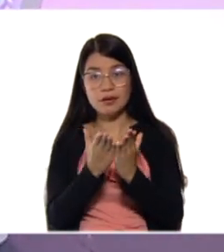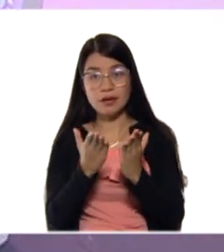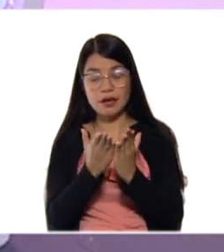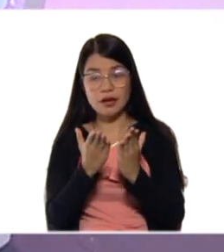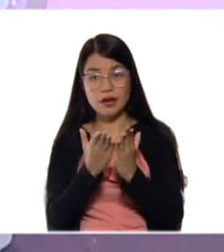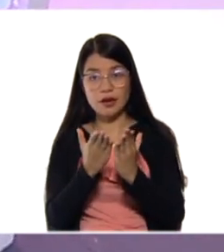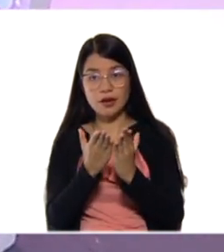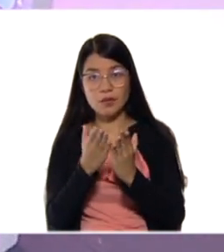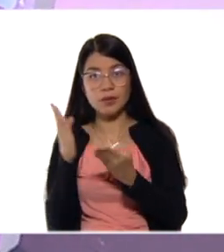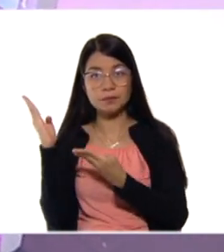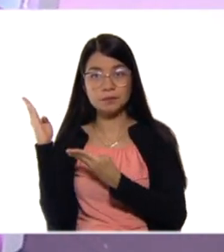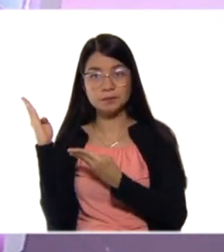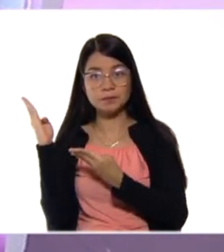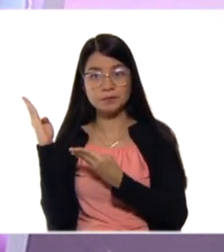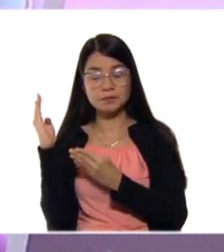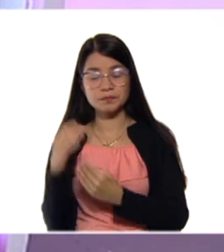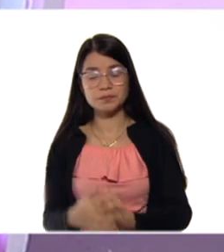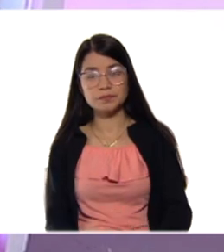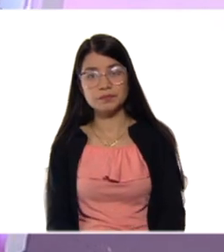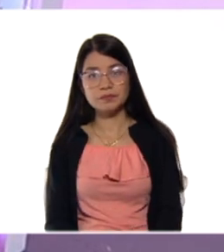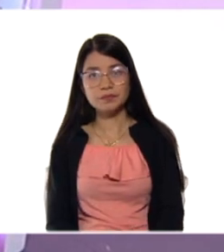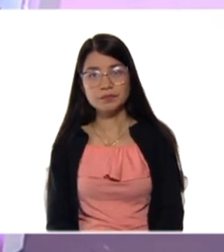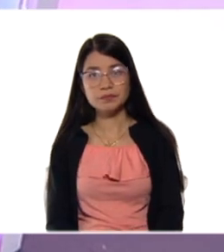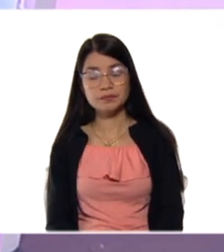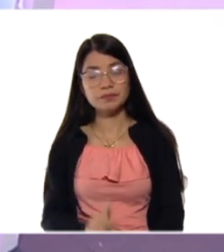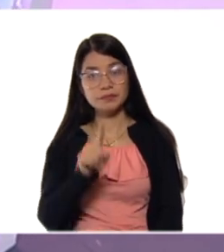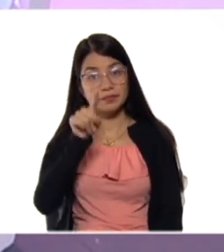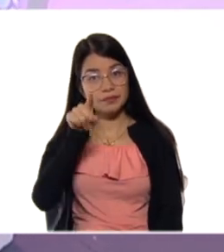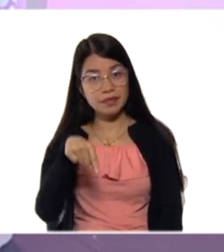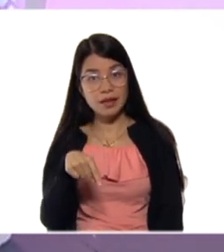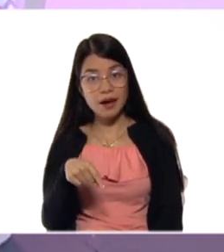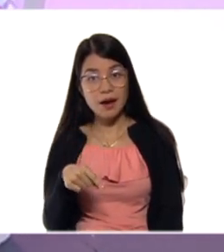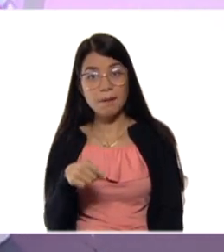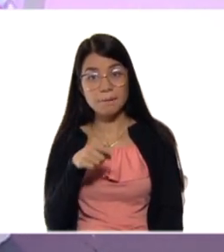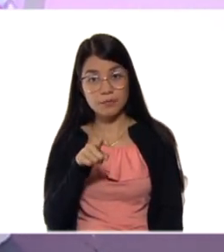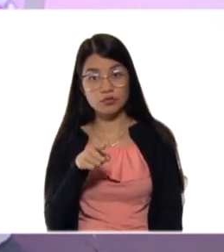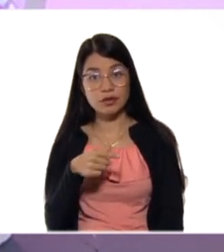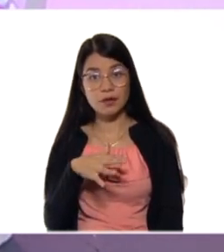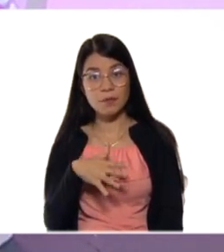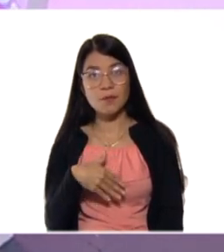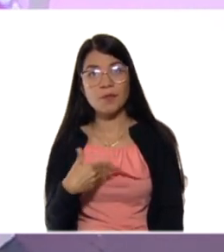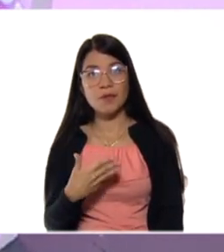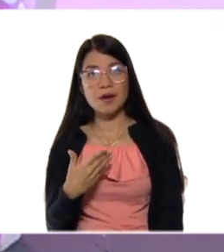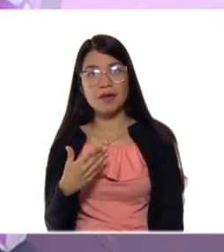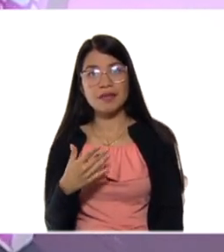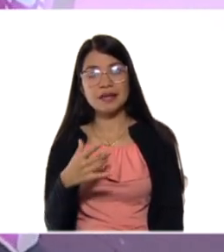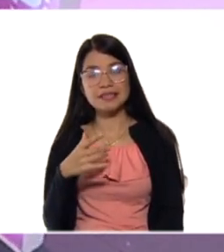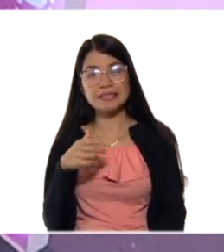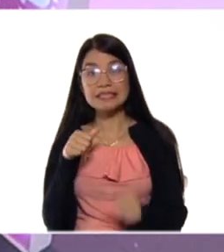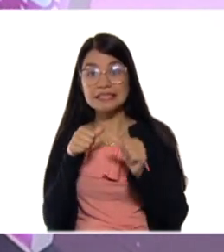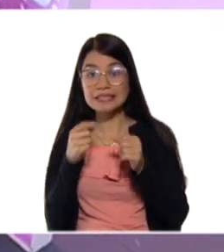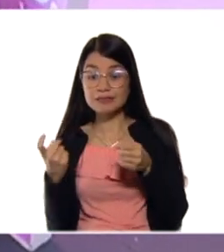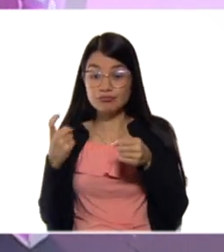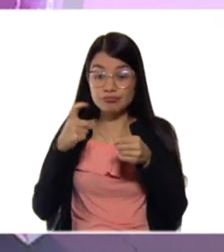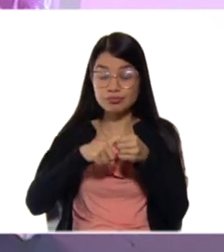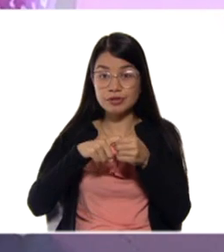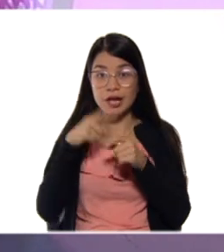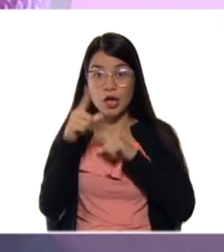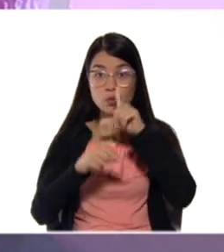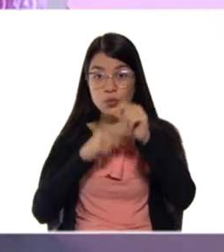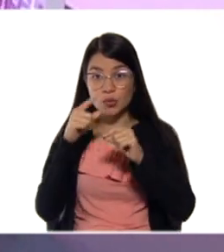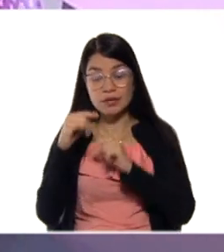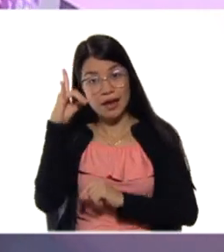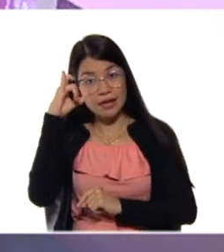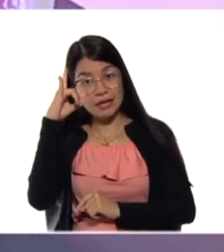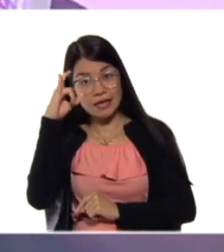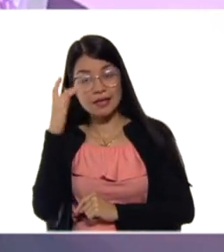.gov.be. También persíganos y síganos en Twitter, en Instagram y